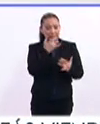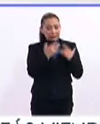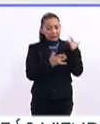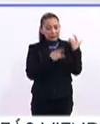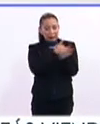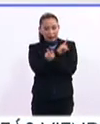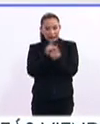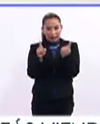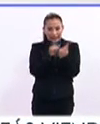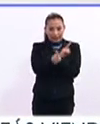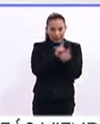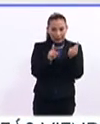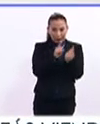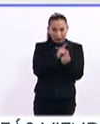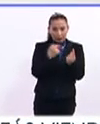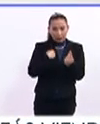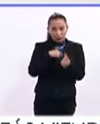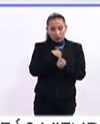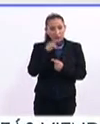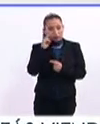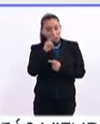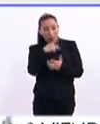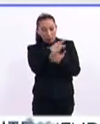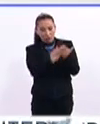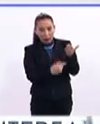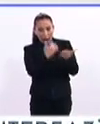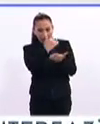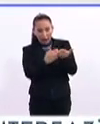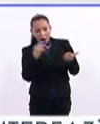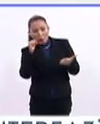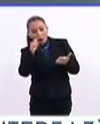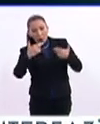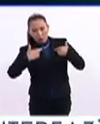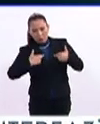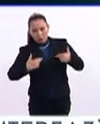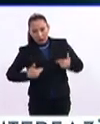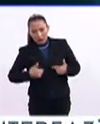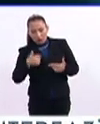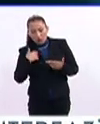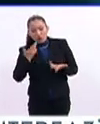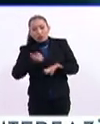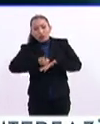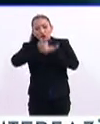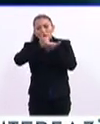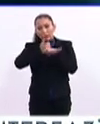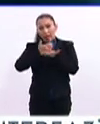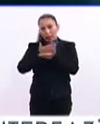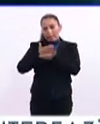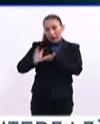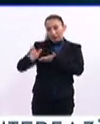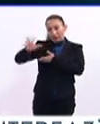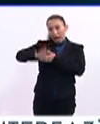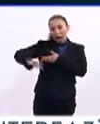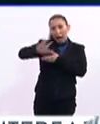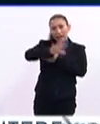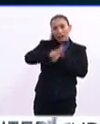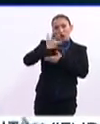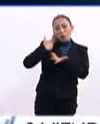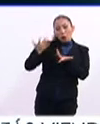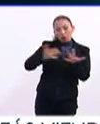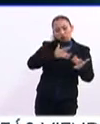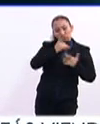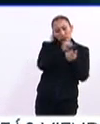y que bueno, actualmente nuestro programa con el enfoque humanista que tiene nos permite, aparte de las áreas de desarrollo